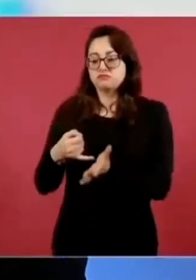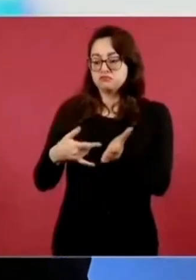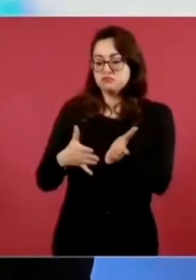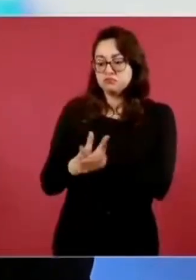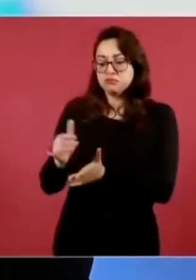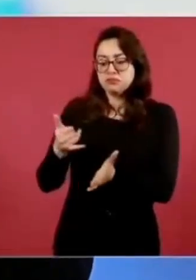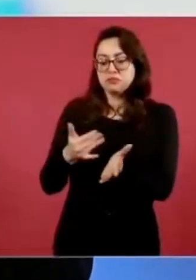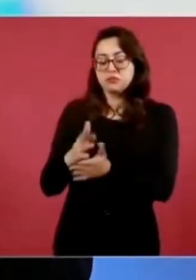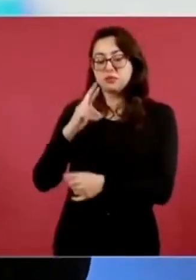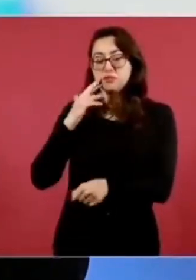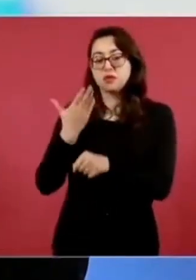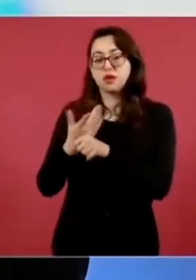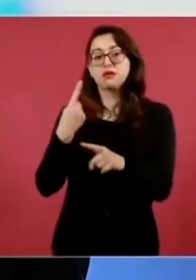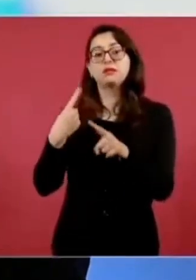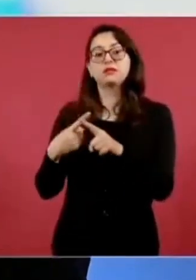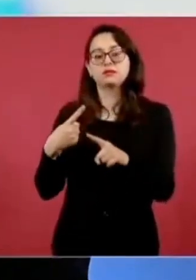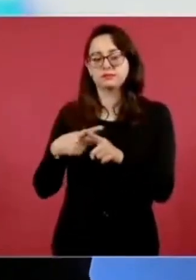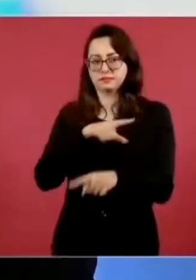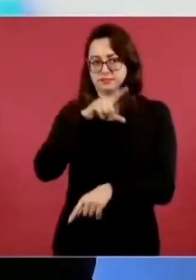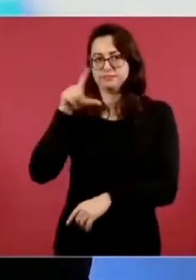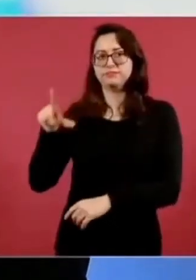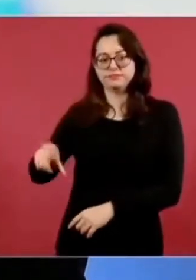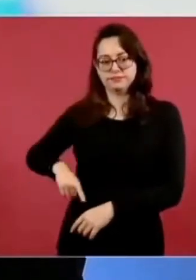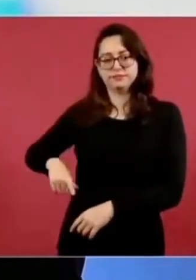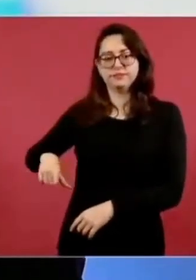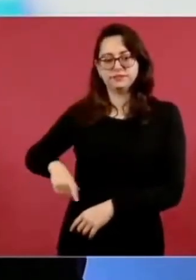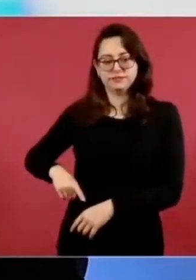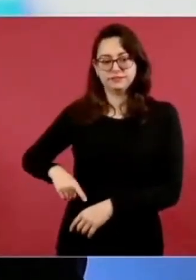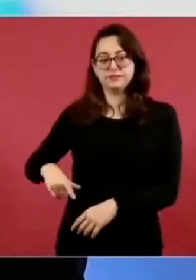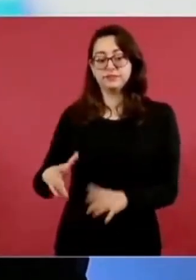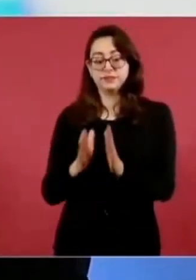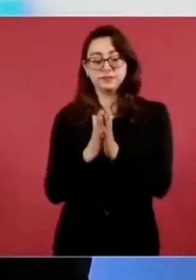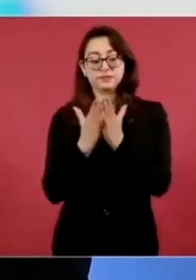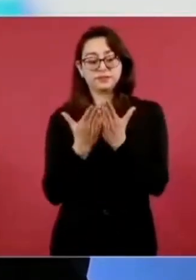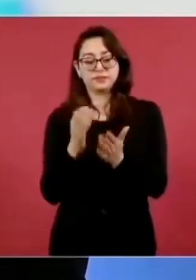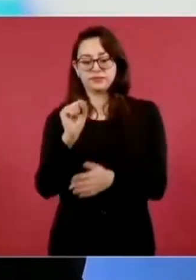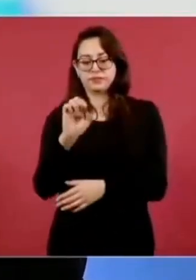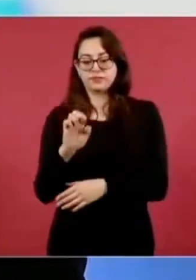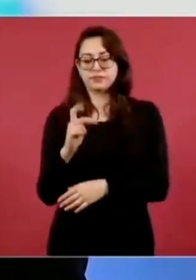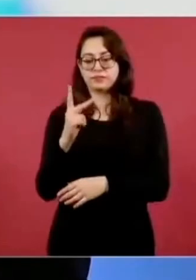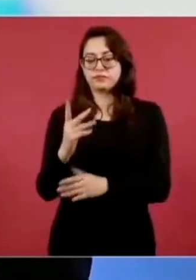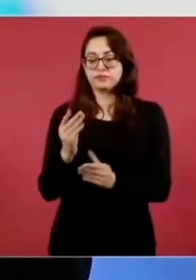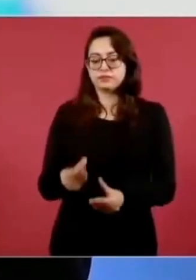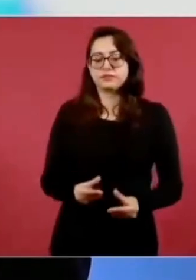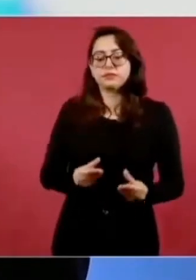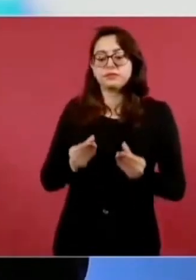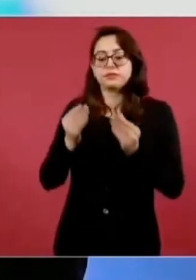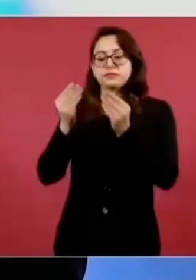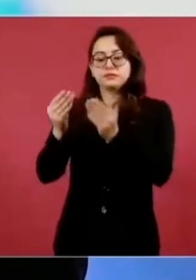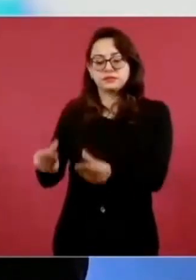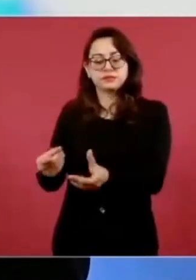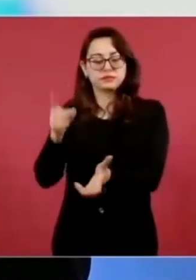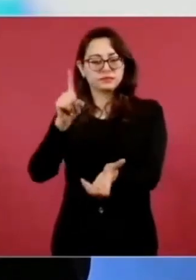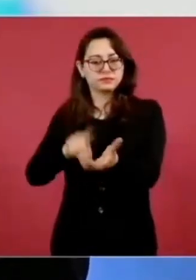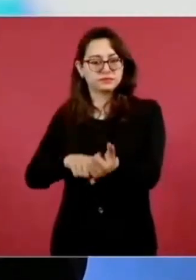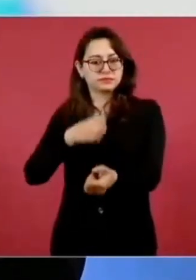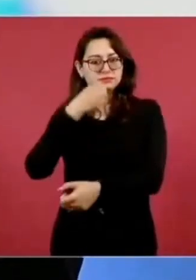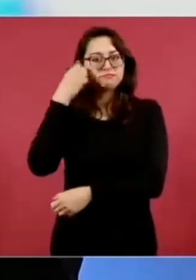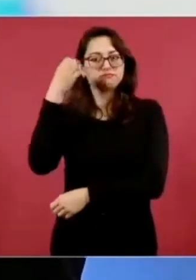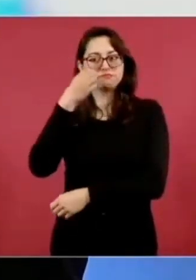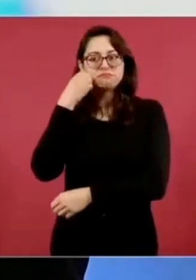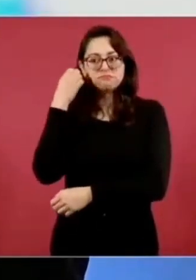El libro de texto gratuito se hace presente como herramienta medular de los avances